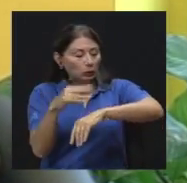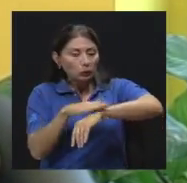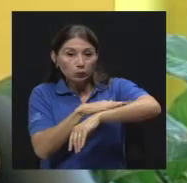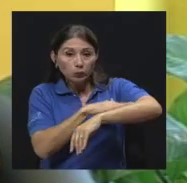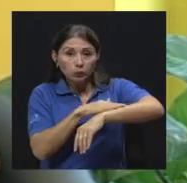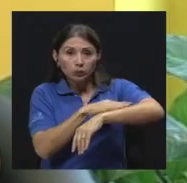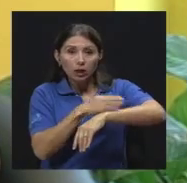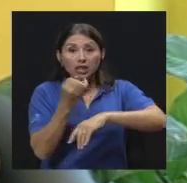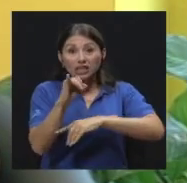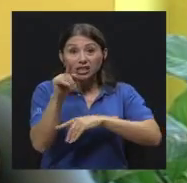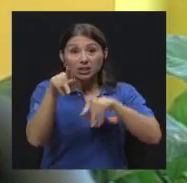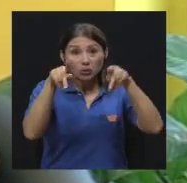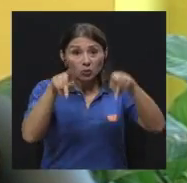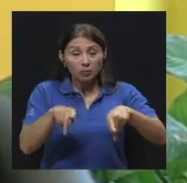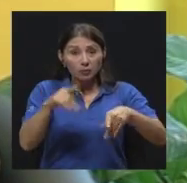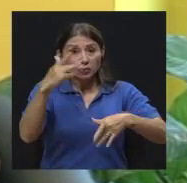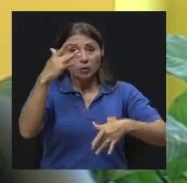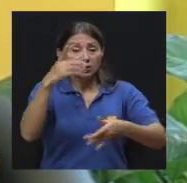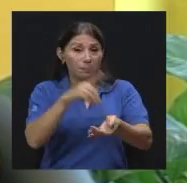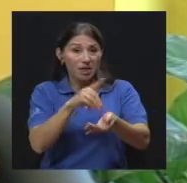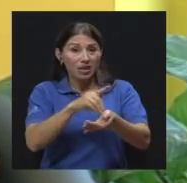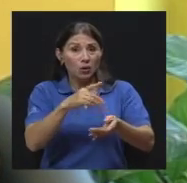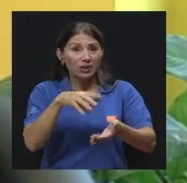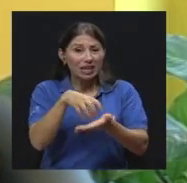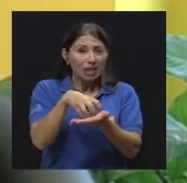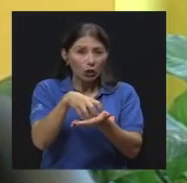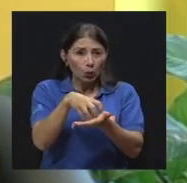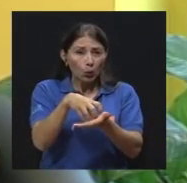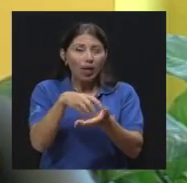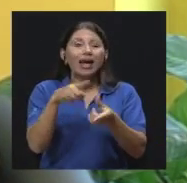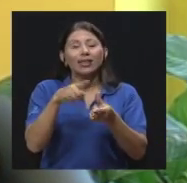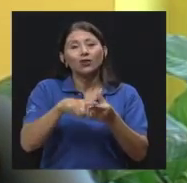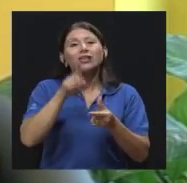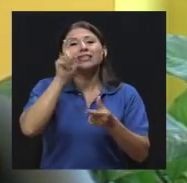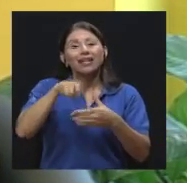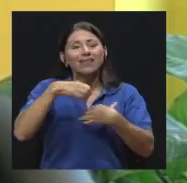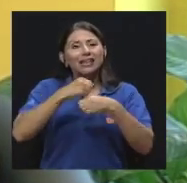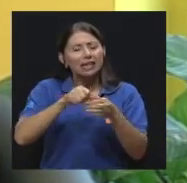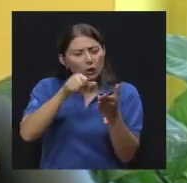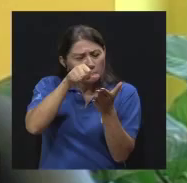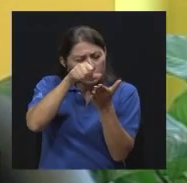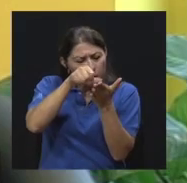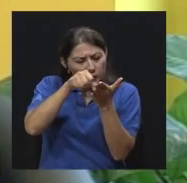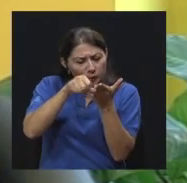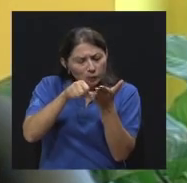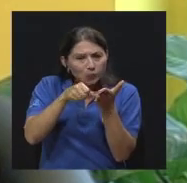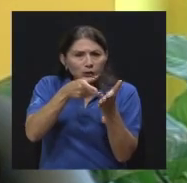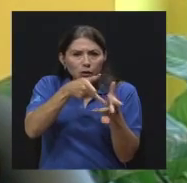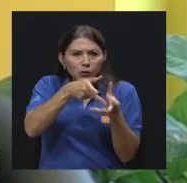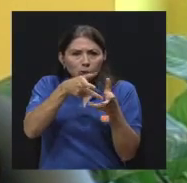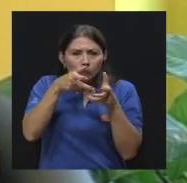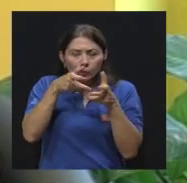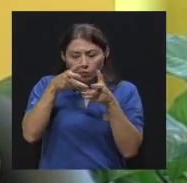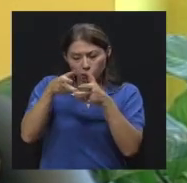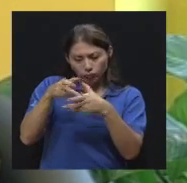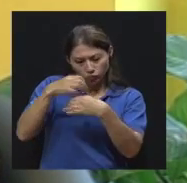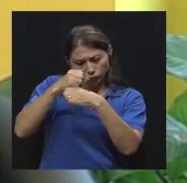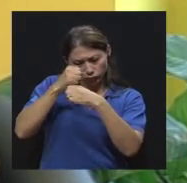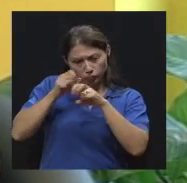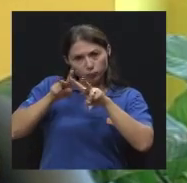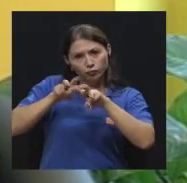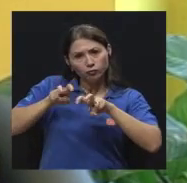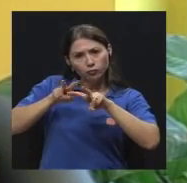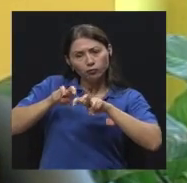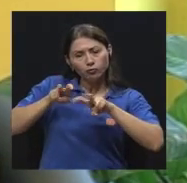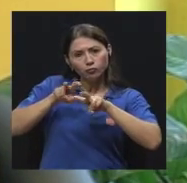que tiene duda deberá mandar al laboratorio a hacer un frotis y un cultivo de la lesión, porque esa es la